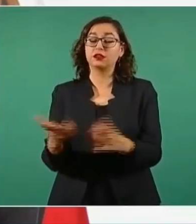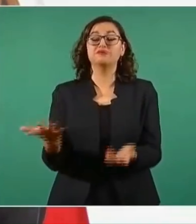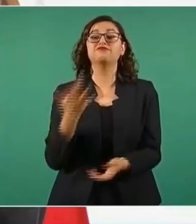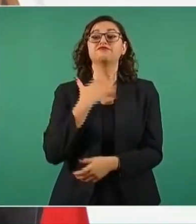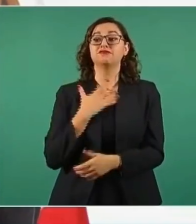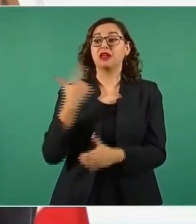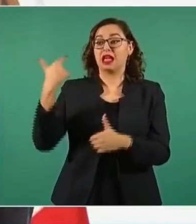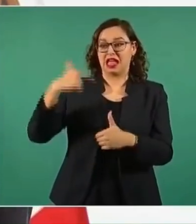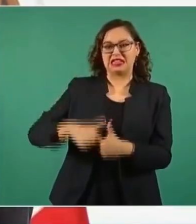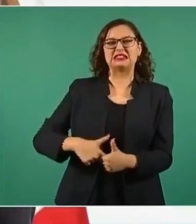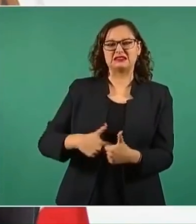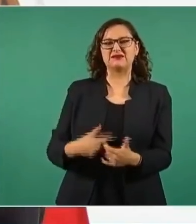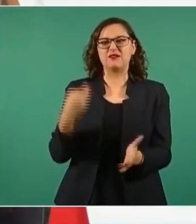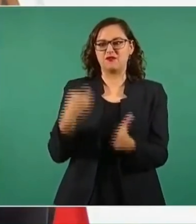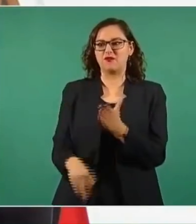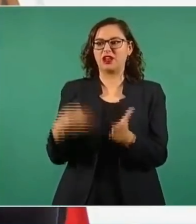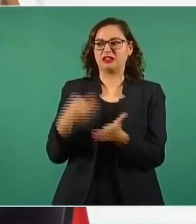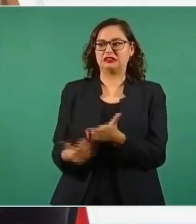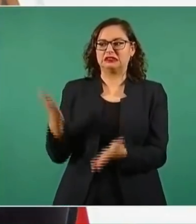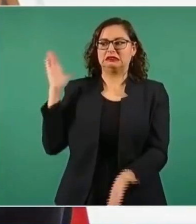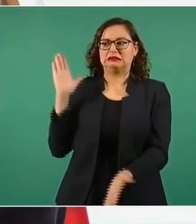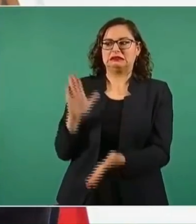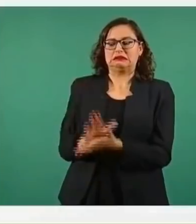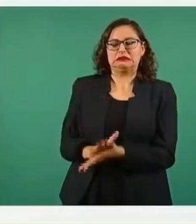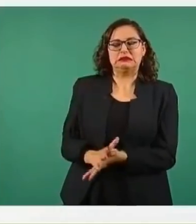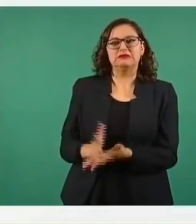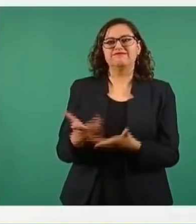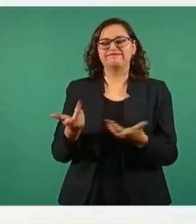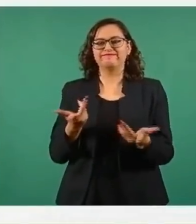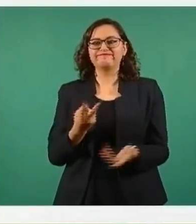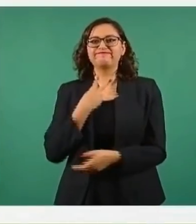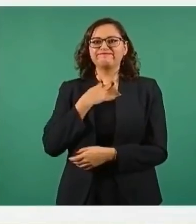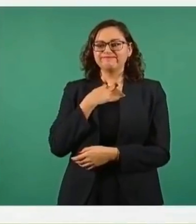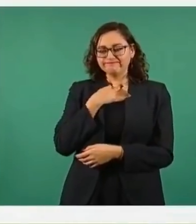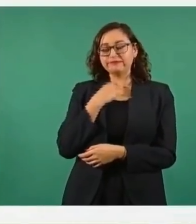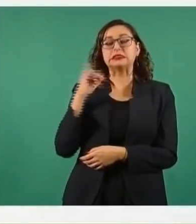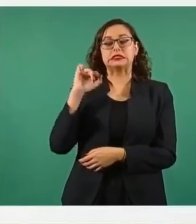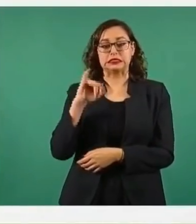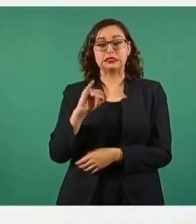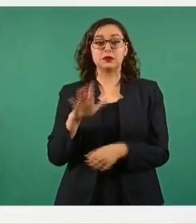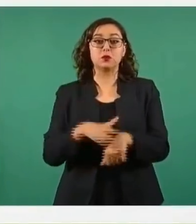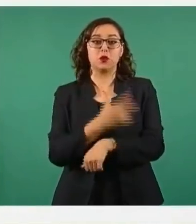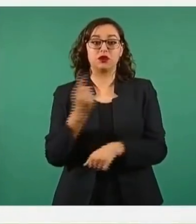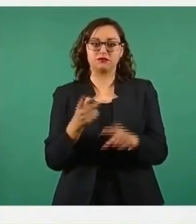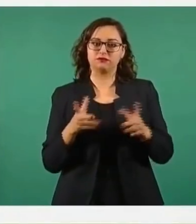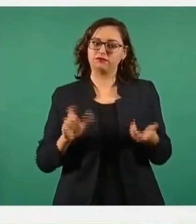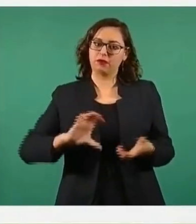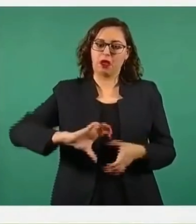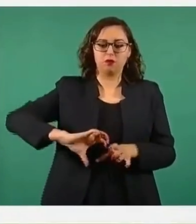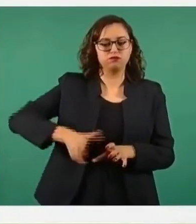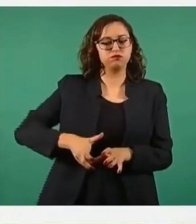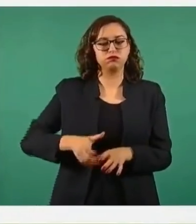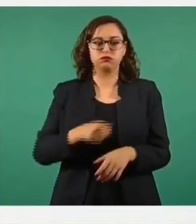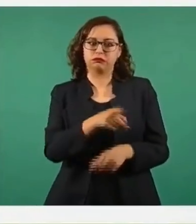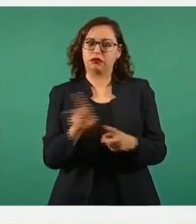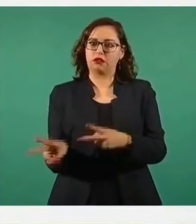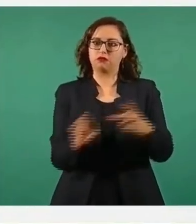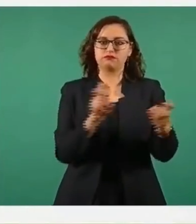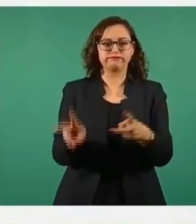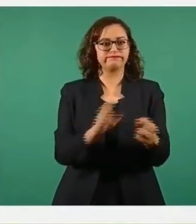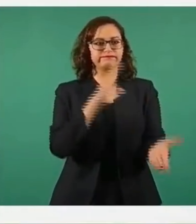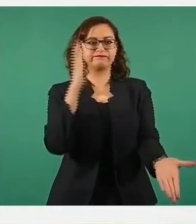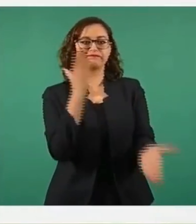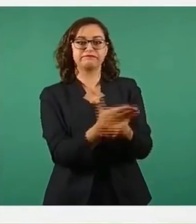combustible y se adquirieron 612 pipas o carros tanques que opera la Secretaría de la Defensa Nacional. Hay